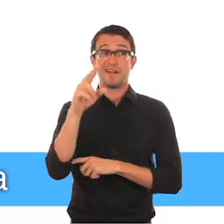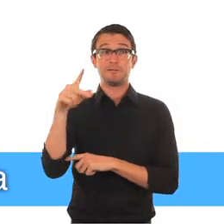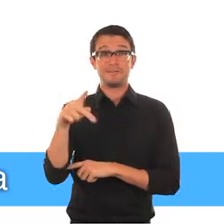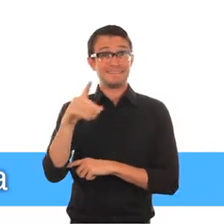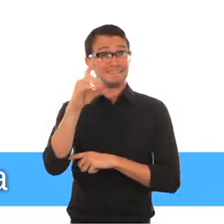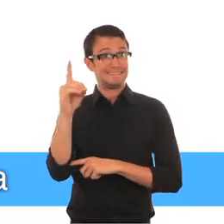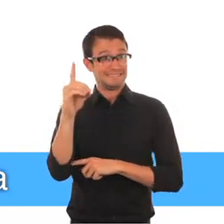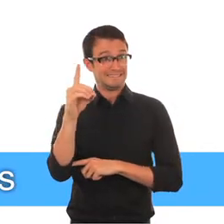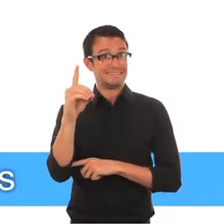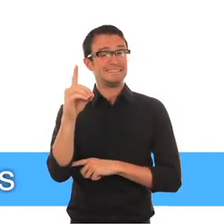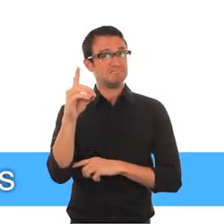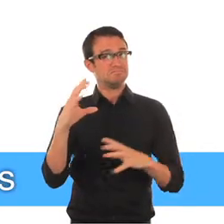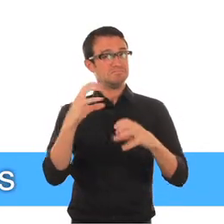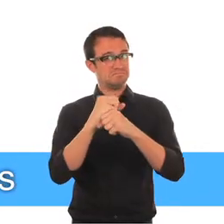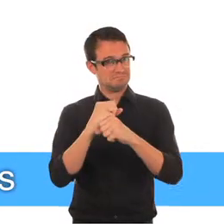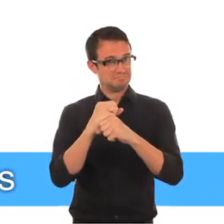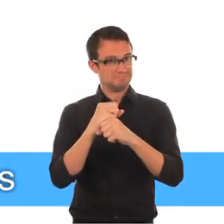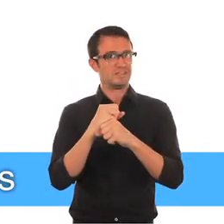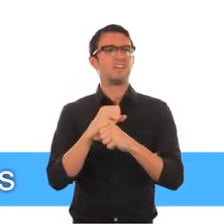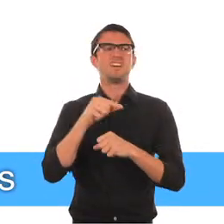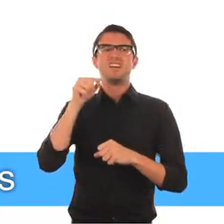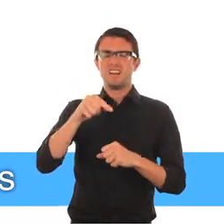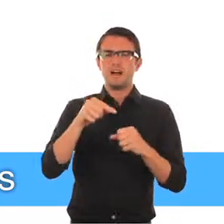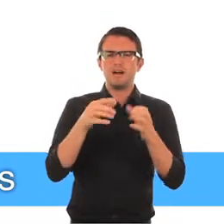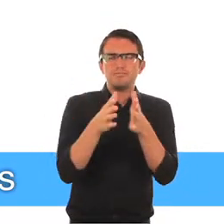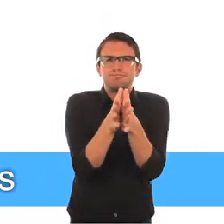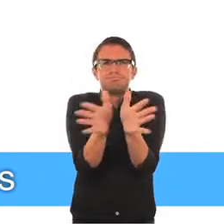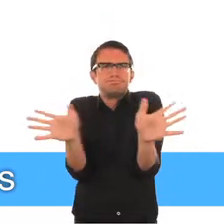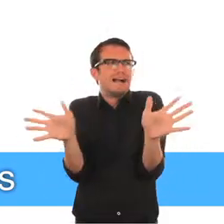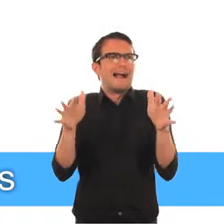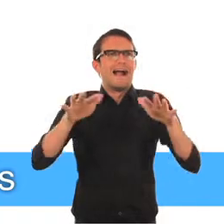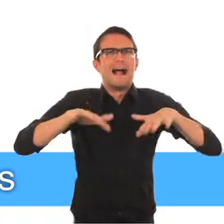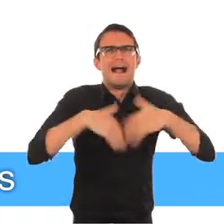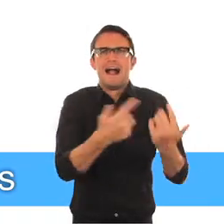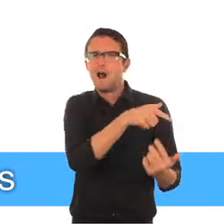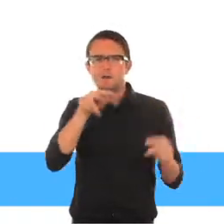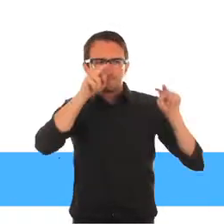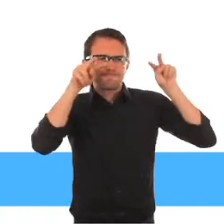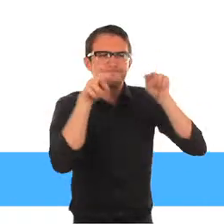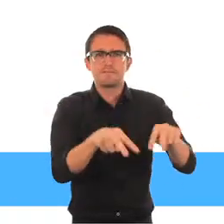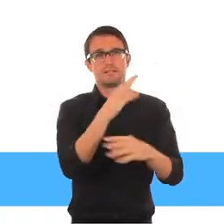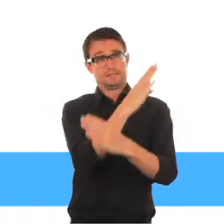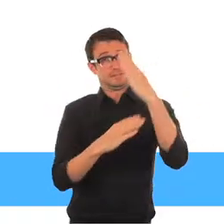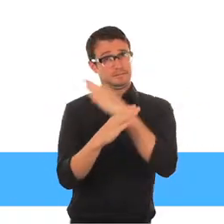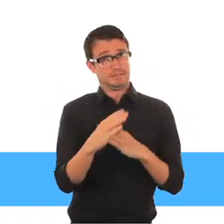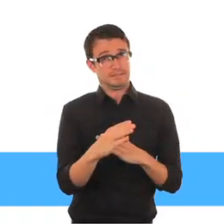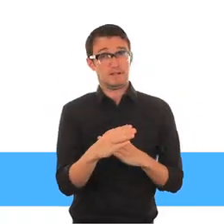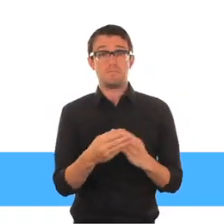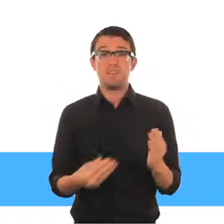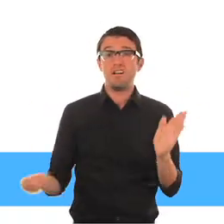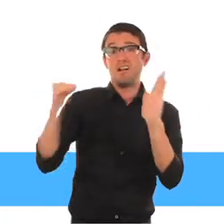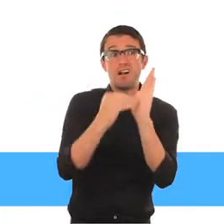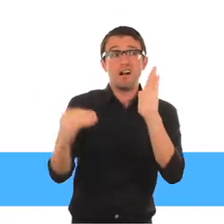Discapacidad, también llamada CDPD, amplia esa comprensión y fortalece los derechos de los niños con discapacidad.